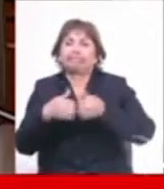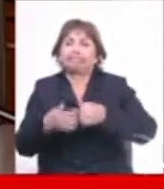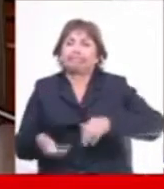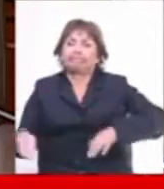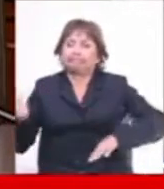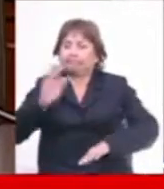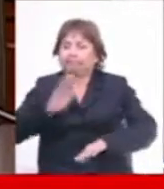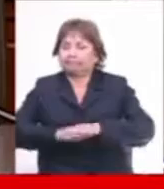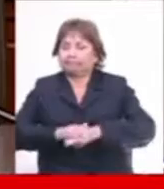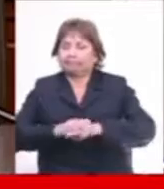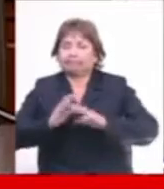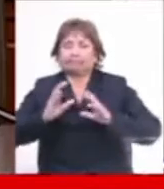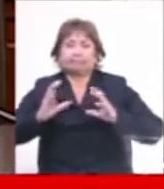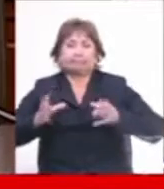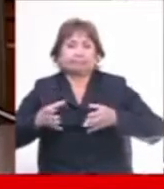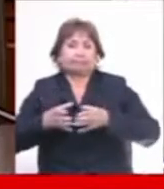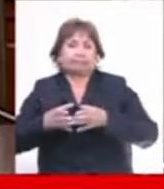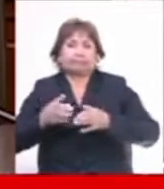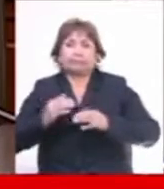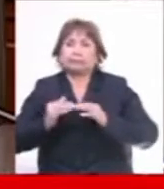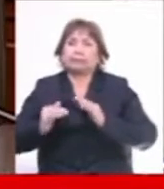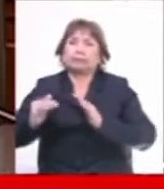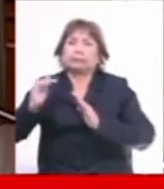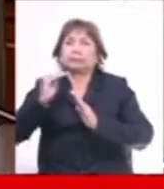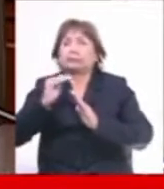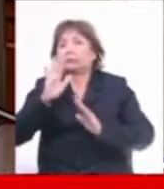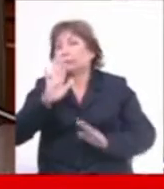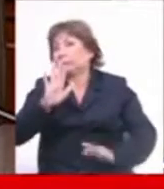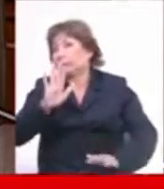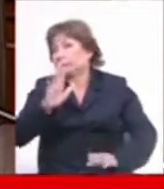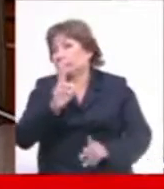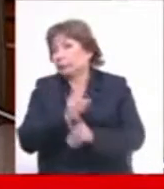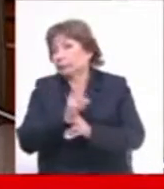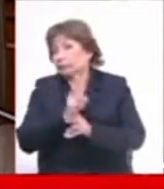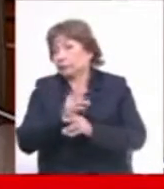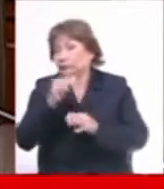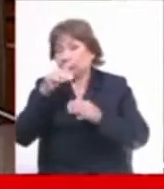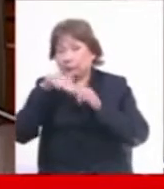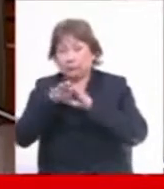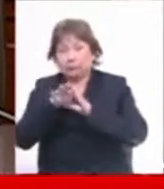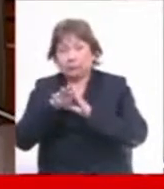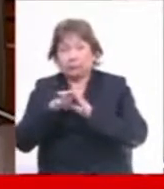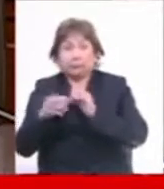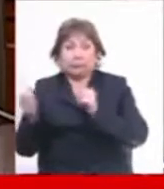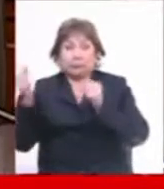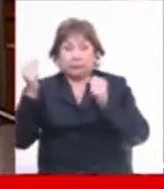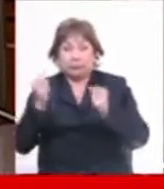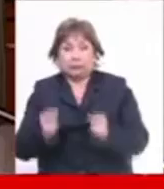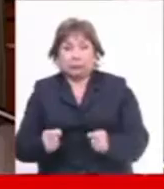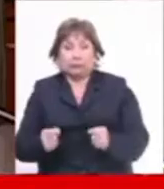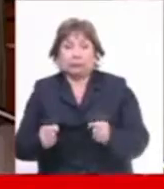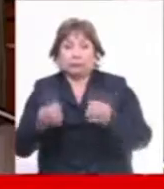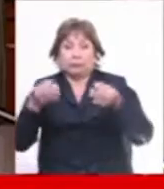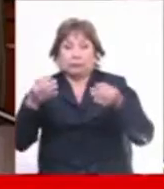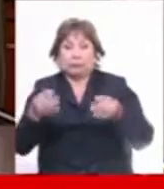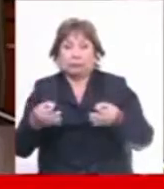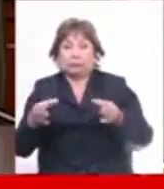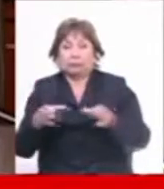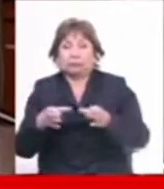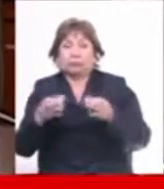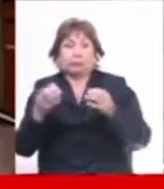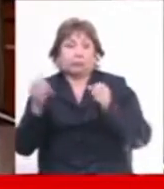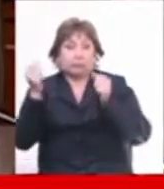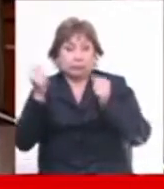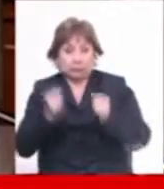encima del Congreso. Es nuestro superior. Pero, ojo, nos estamos metiendo como poder constituido con el